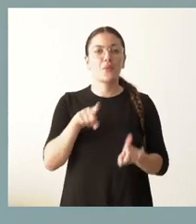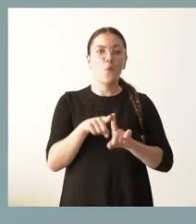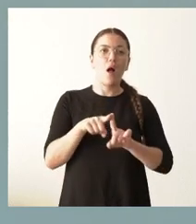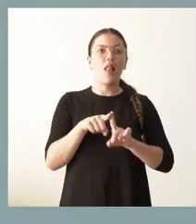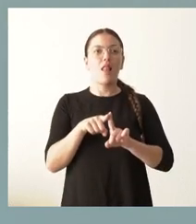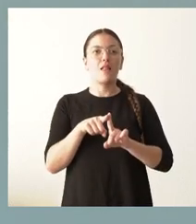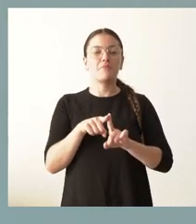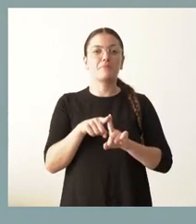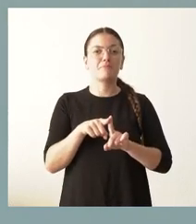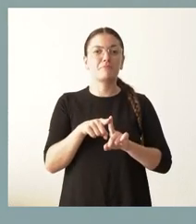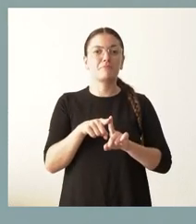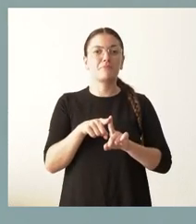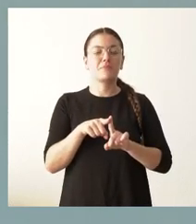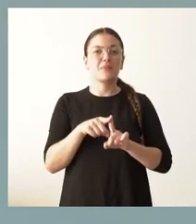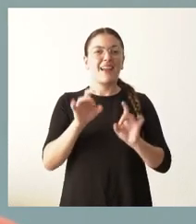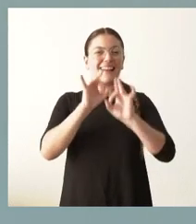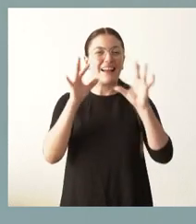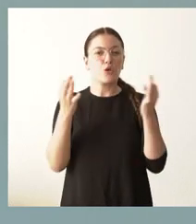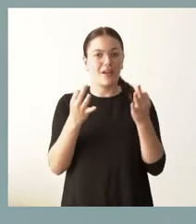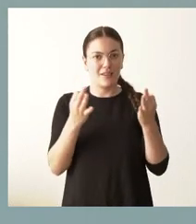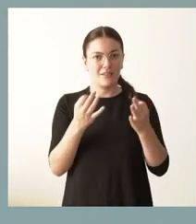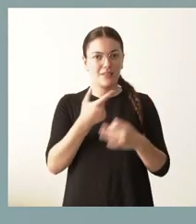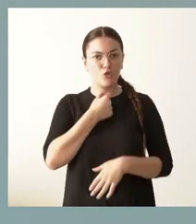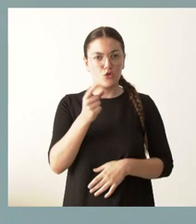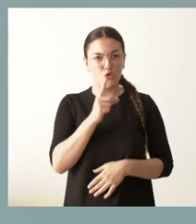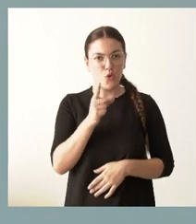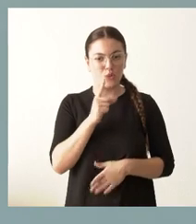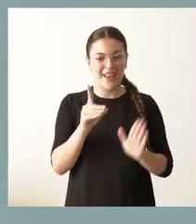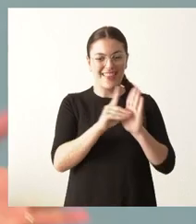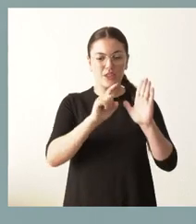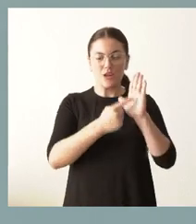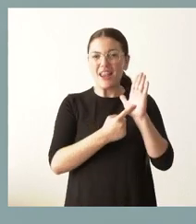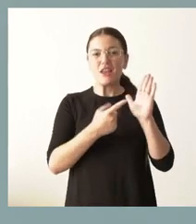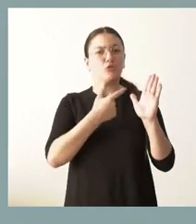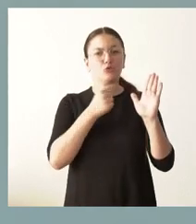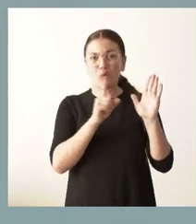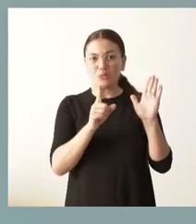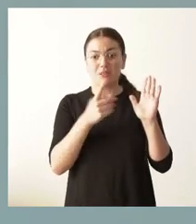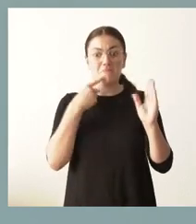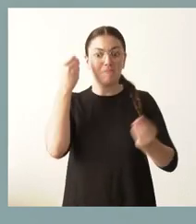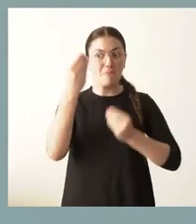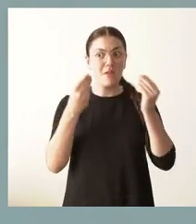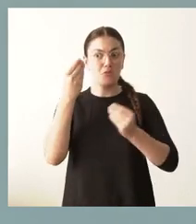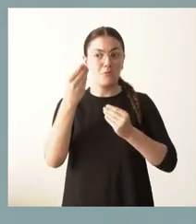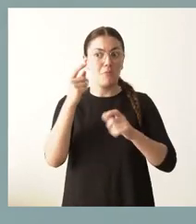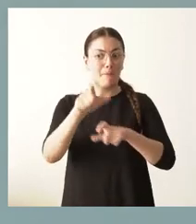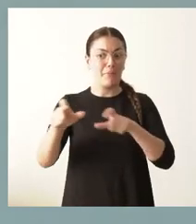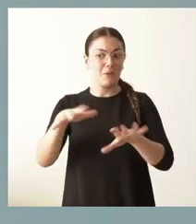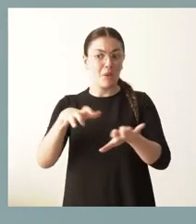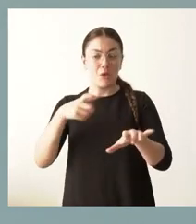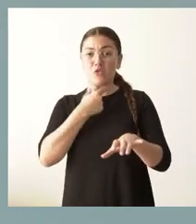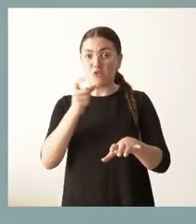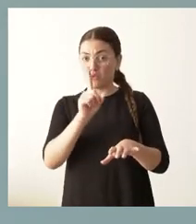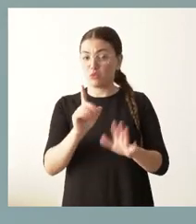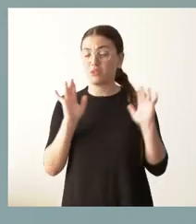tenemos una posición muy clara, porque no nos gusta este decreto ley y creo que no gusta a una parte de la población muy importante y está causando